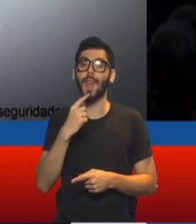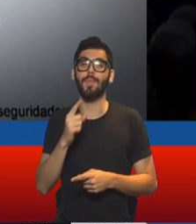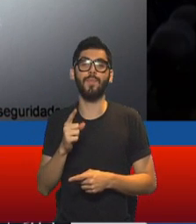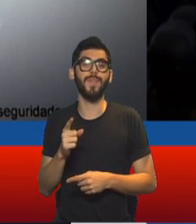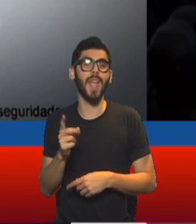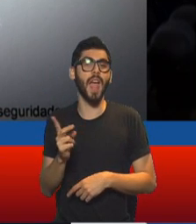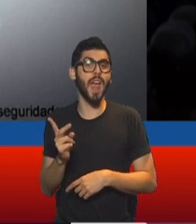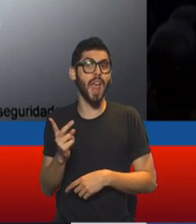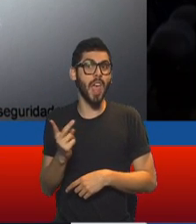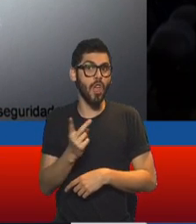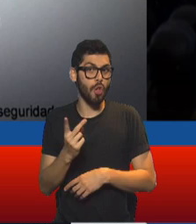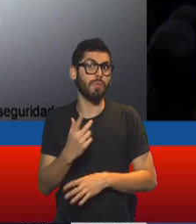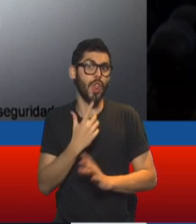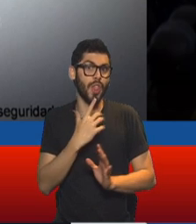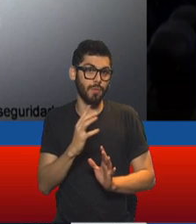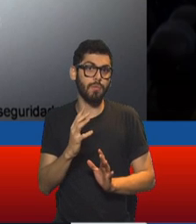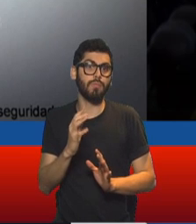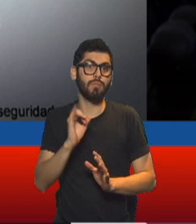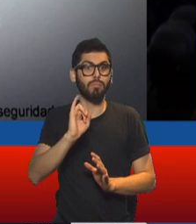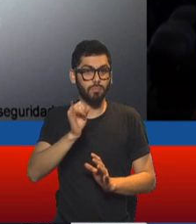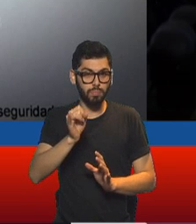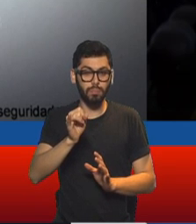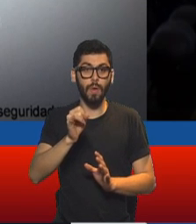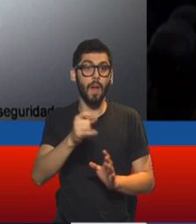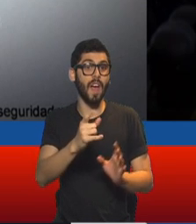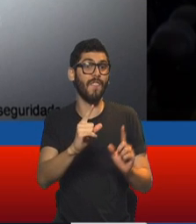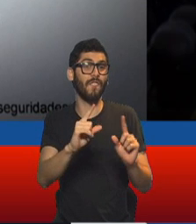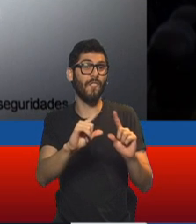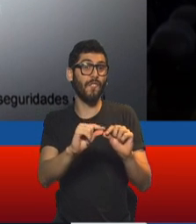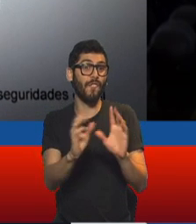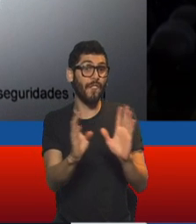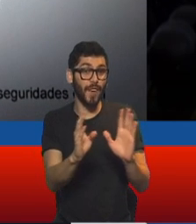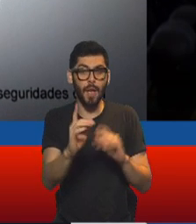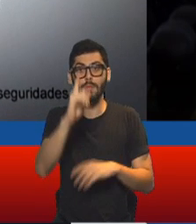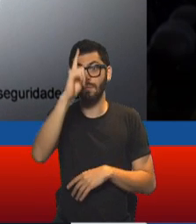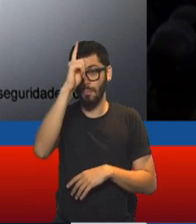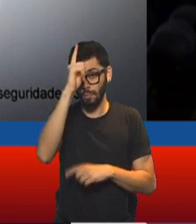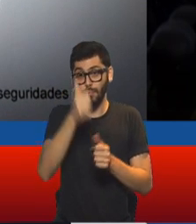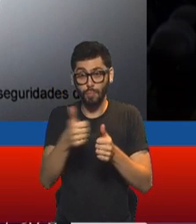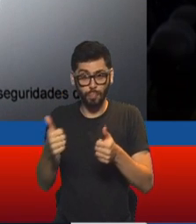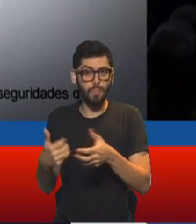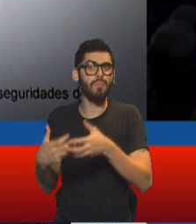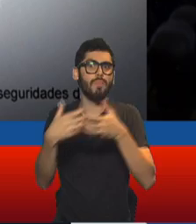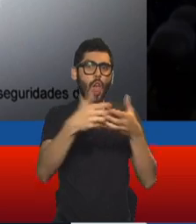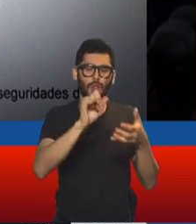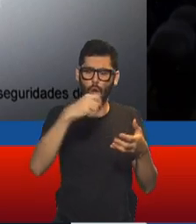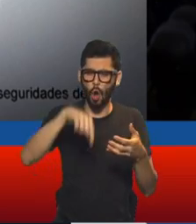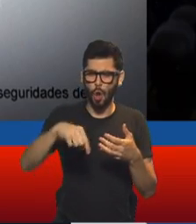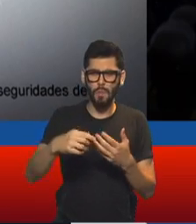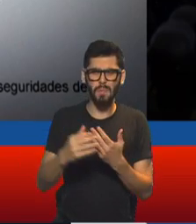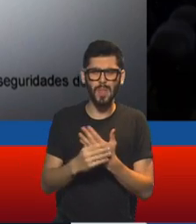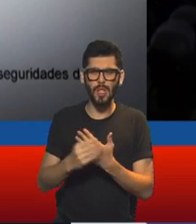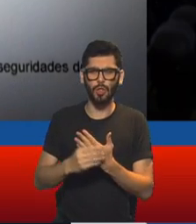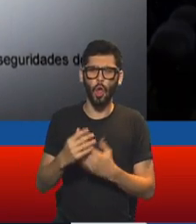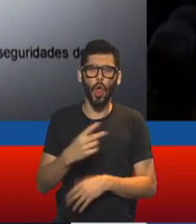cuentan, confirman, que se enviaron gendarmes en esas fechas, de hecho creo que podemos ver una documentación que hoy publica el ministro de